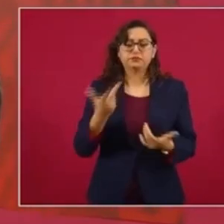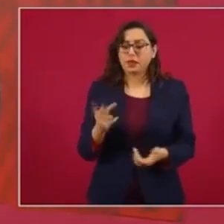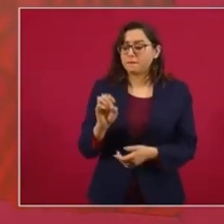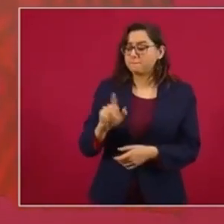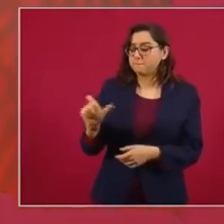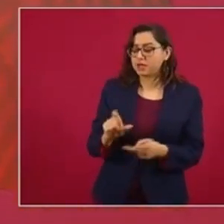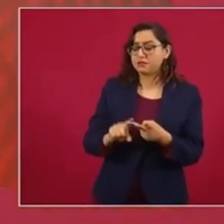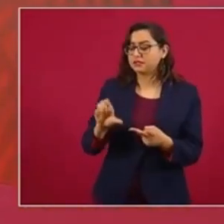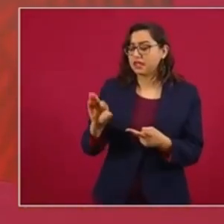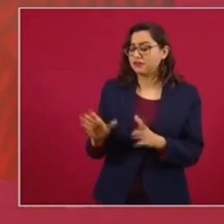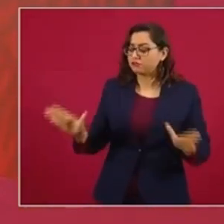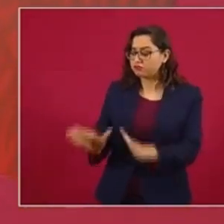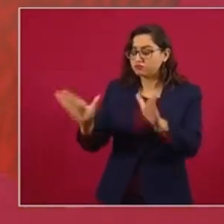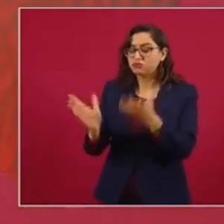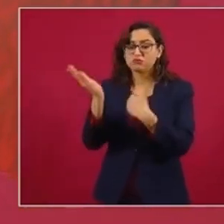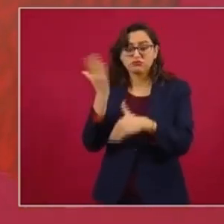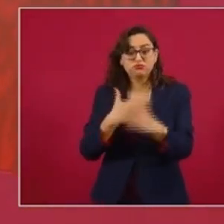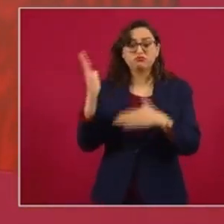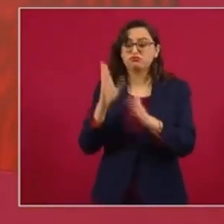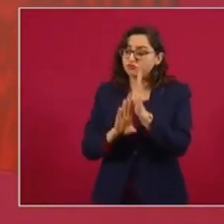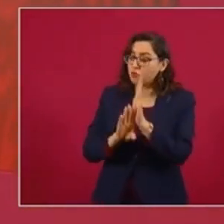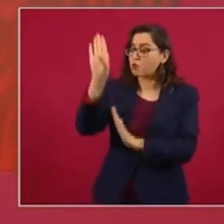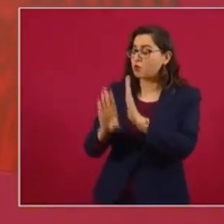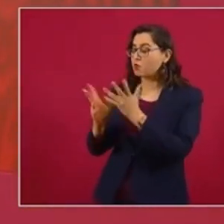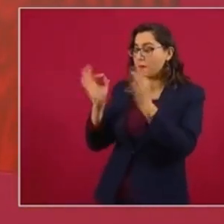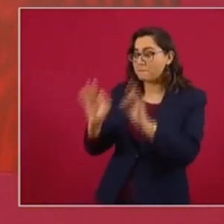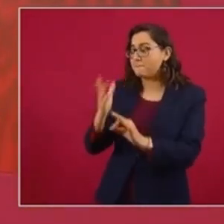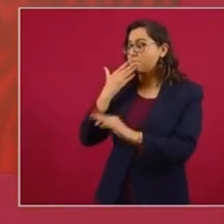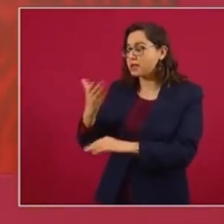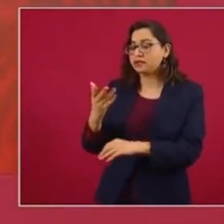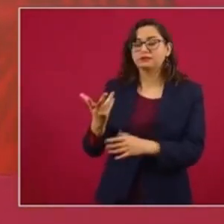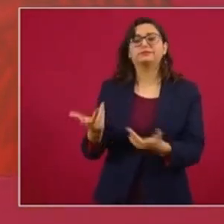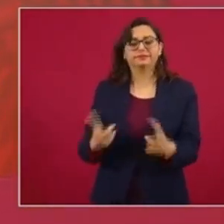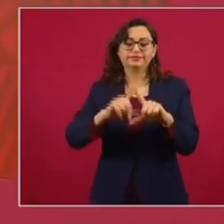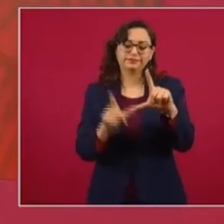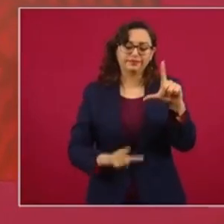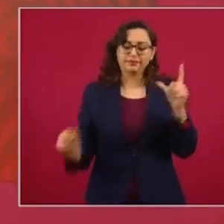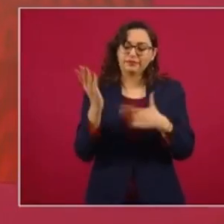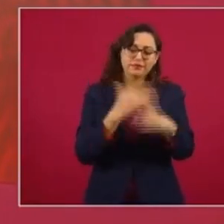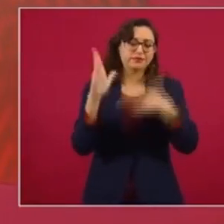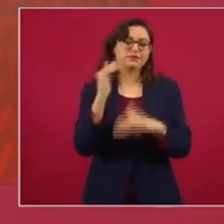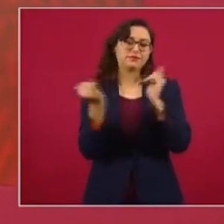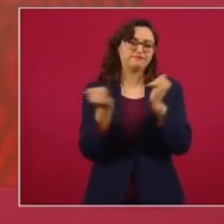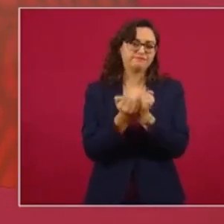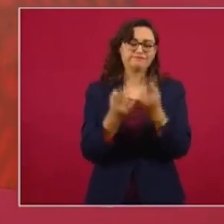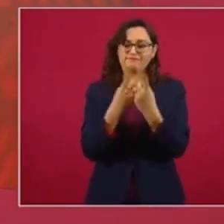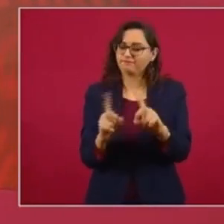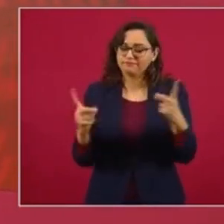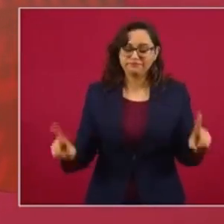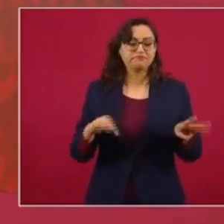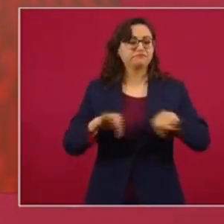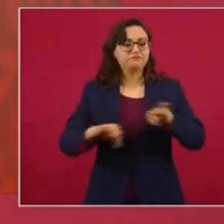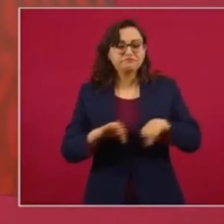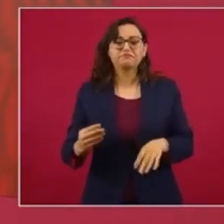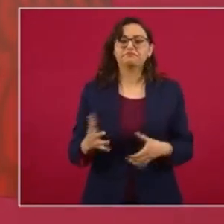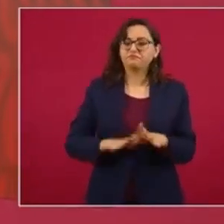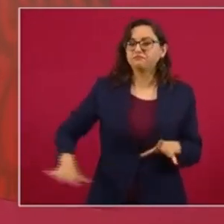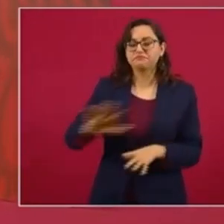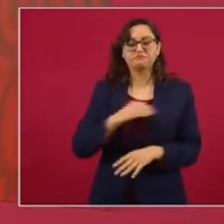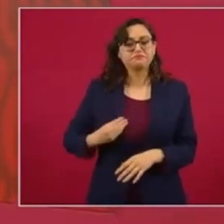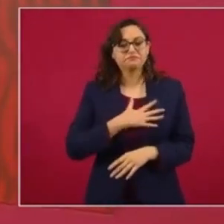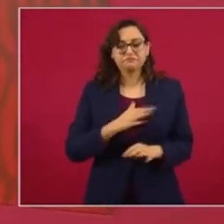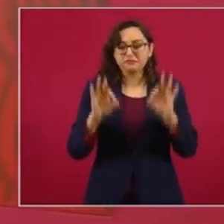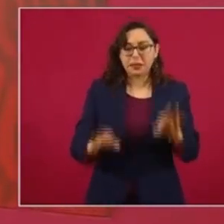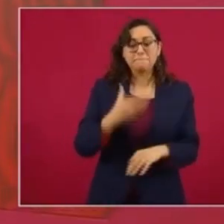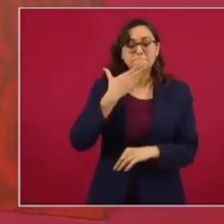la Comisión Federal de Electricidad, vamos a garantizar el desarrollo del país y que haya empleos y que haya bienestar. Y no